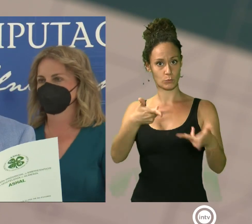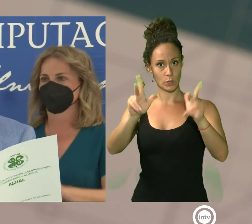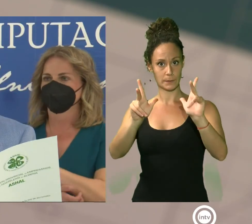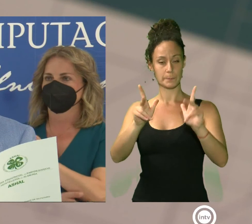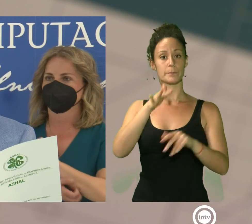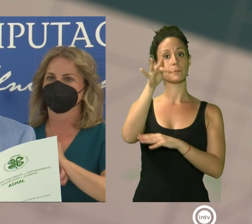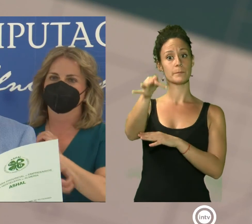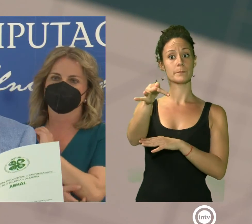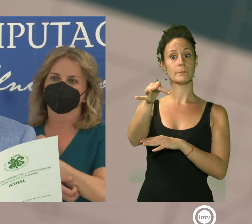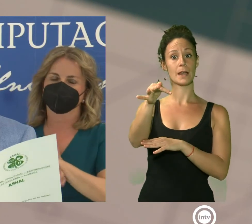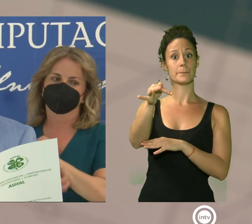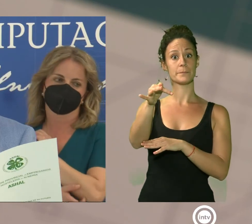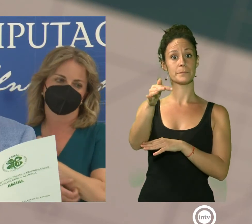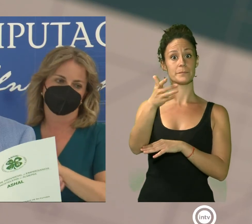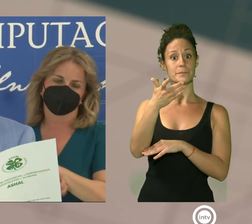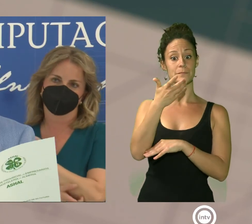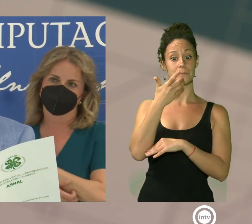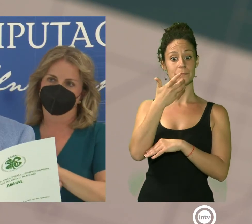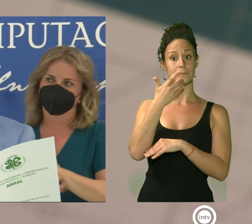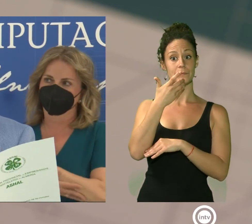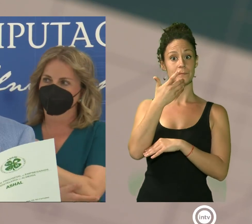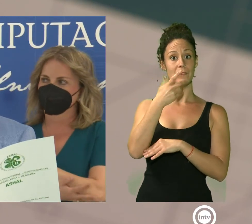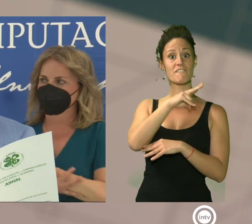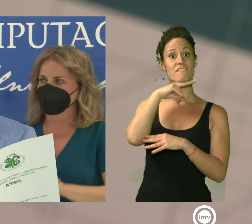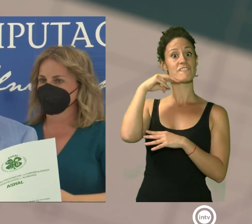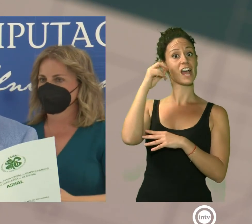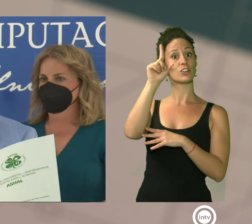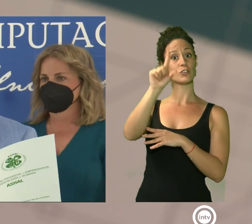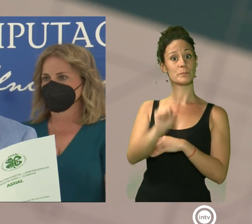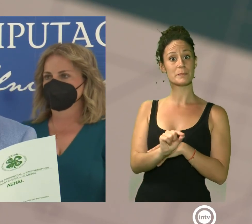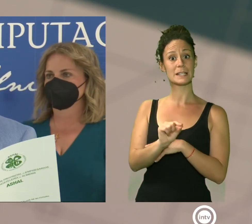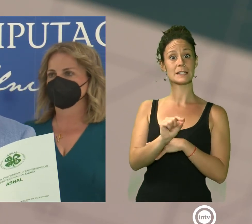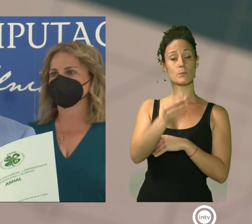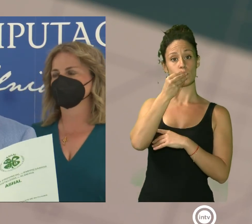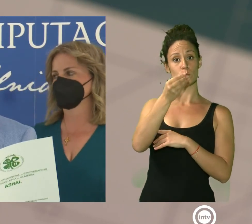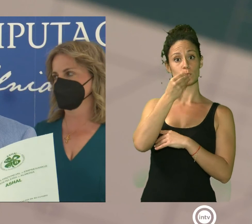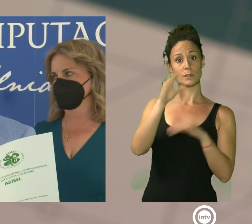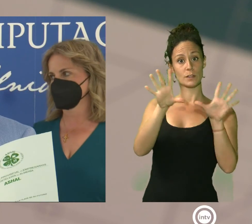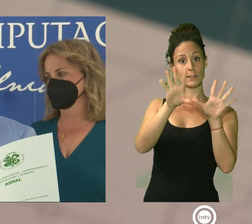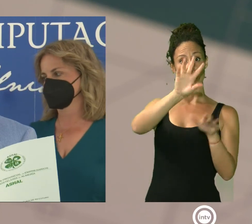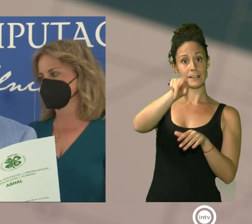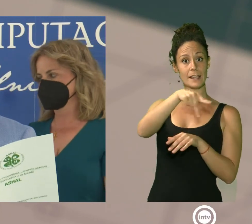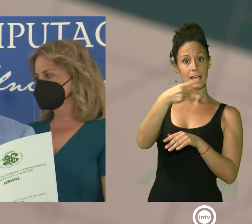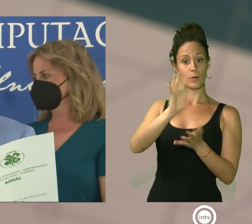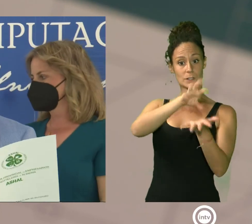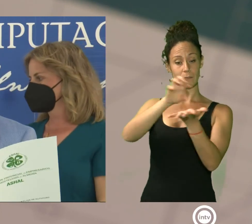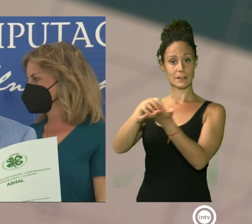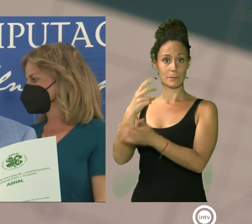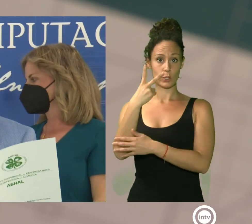aquel que presente en ASAL dos tickets con valor mínimo de consumición de 10 euros de dos establecimientos participantes,